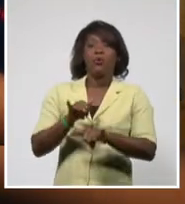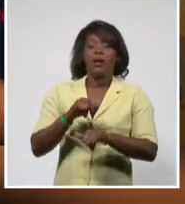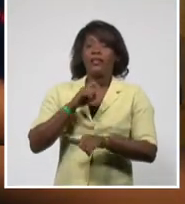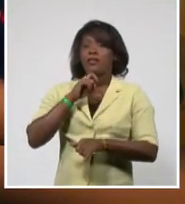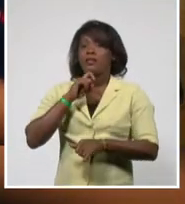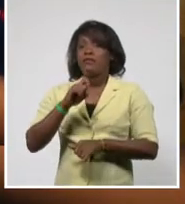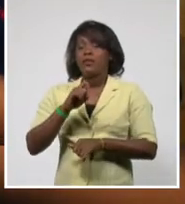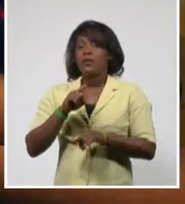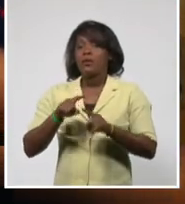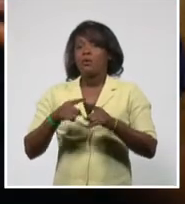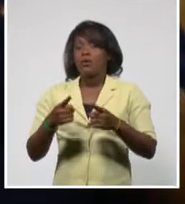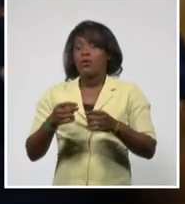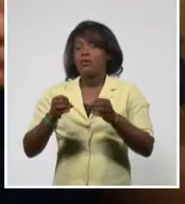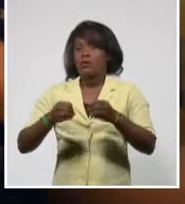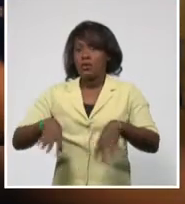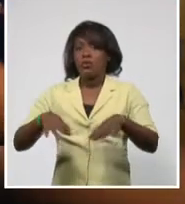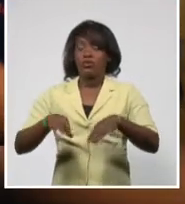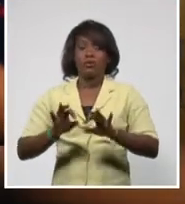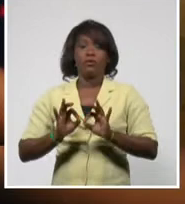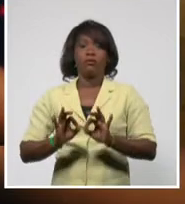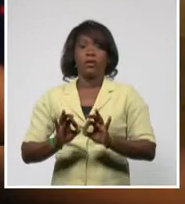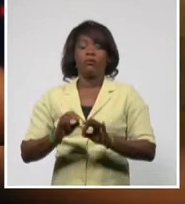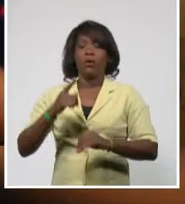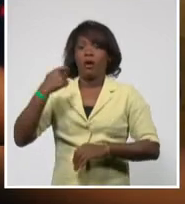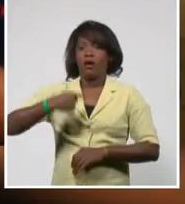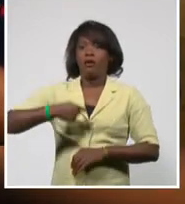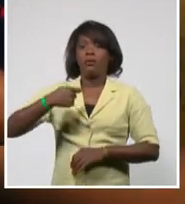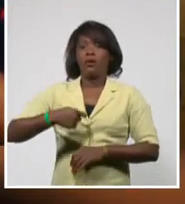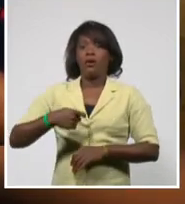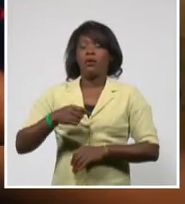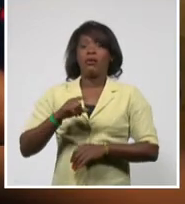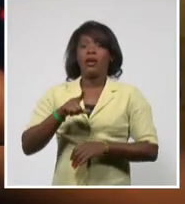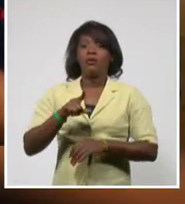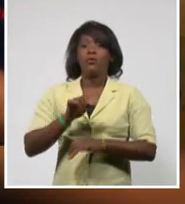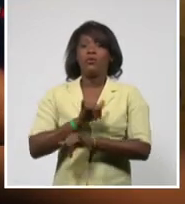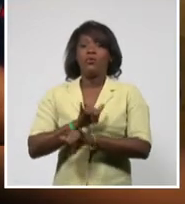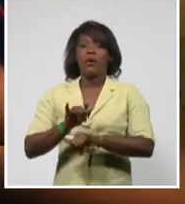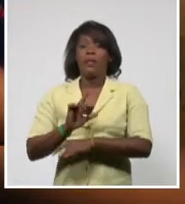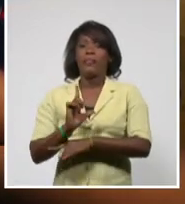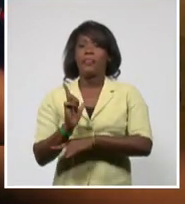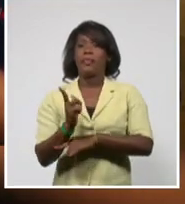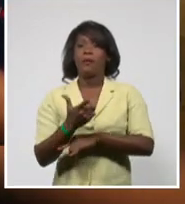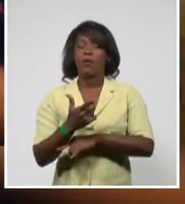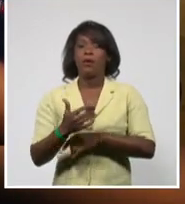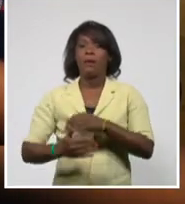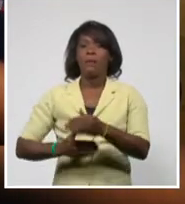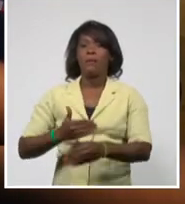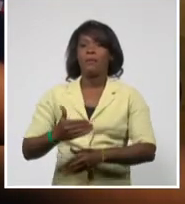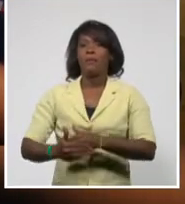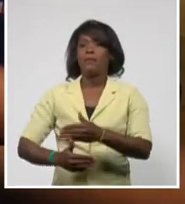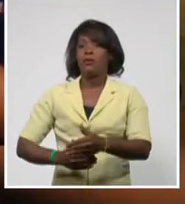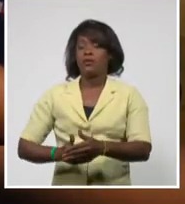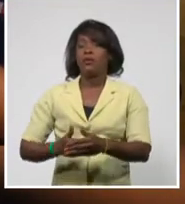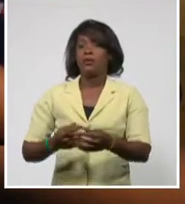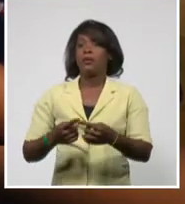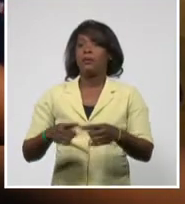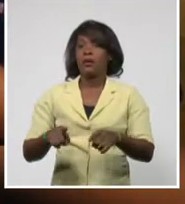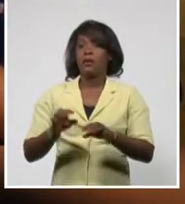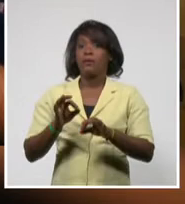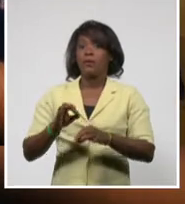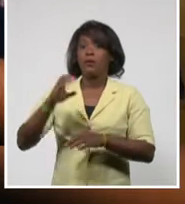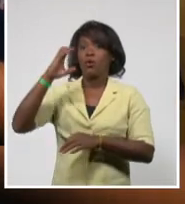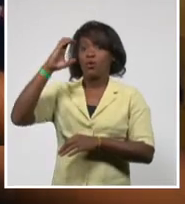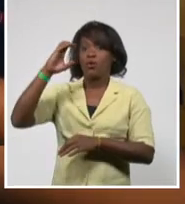esas instancias en materia de justicia, serán procesos demorados y el tiempo conspira contra las aspiraciones de Correa de ser